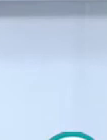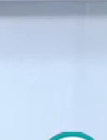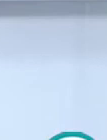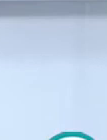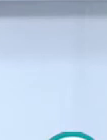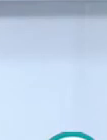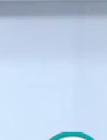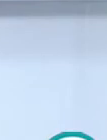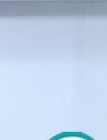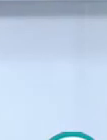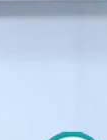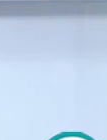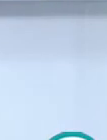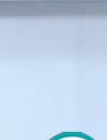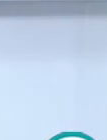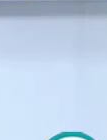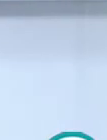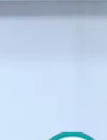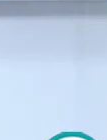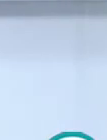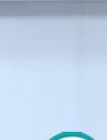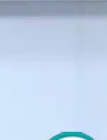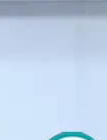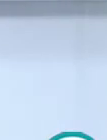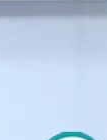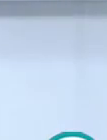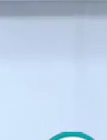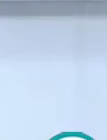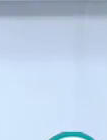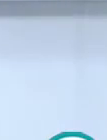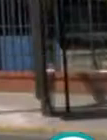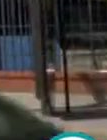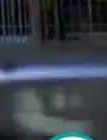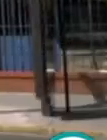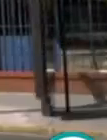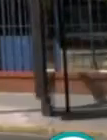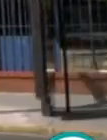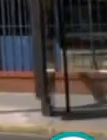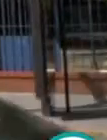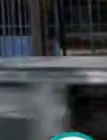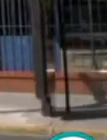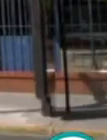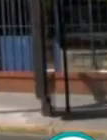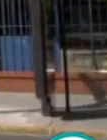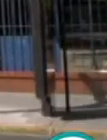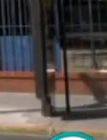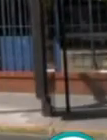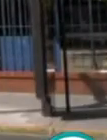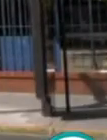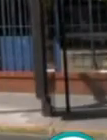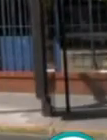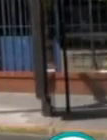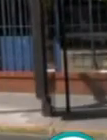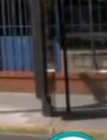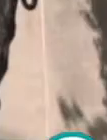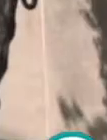La guerra de la Escuela Pública contra la Junta Andalucía se acentúa. La coordinadora de la Escuela